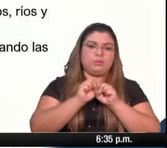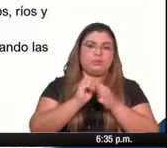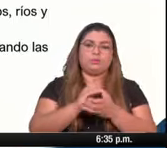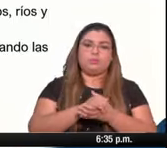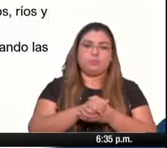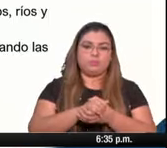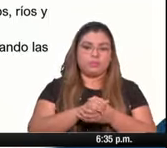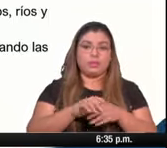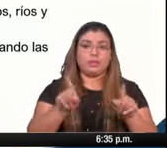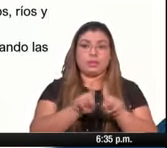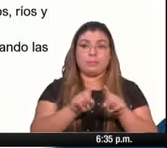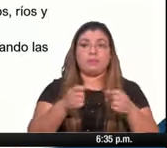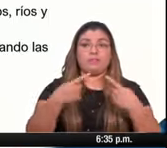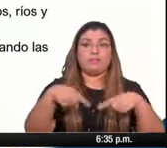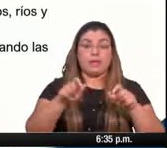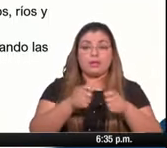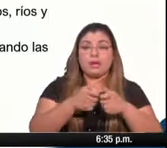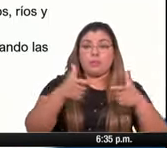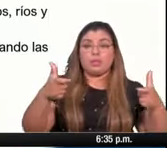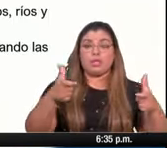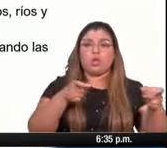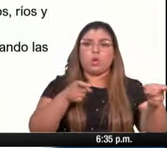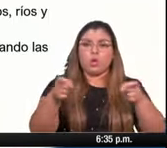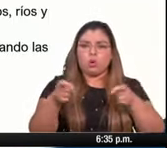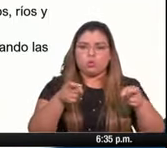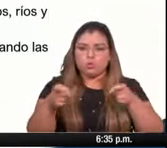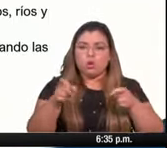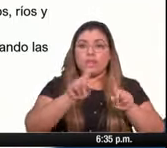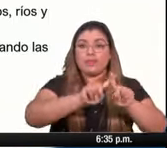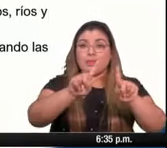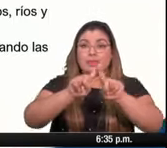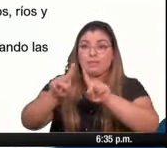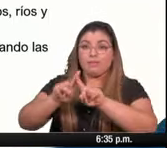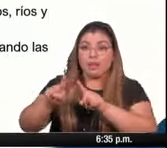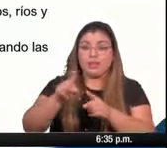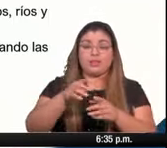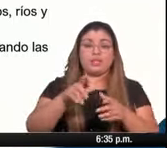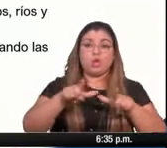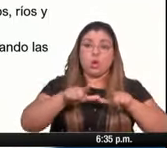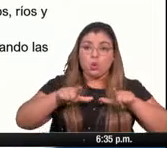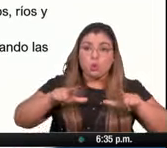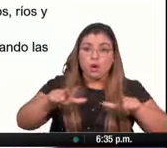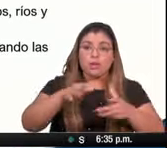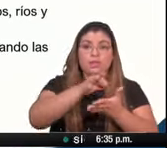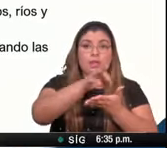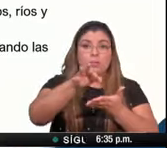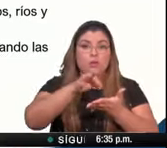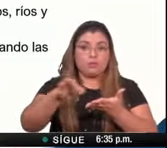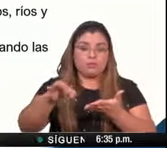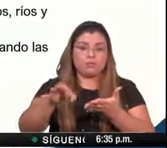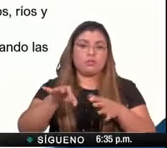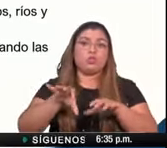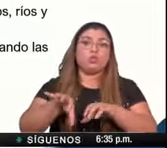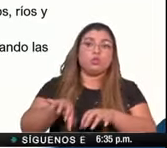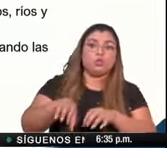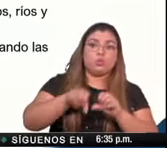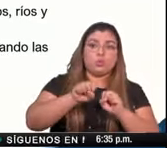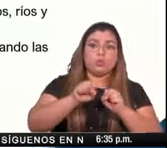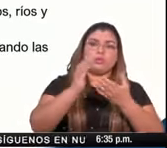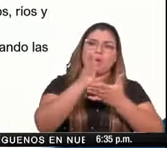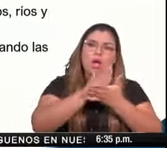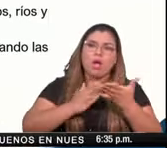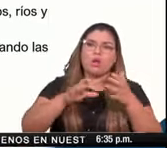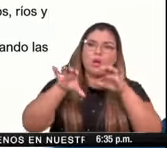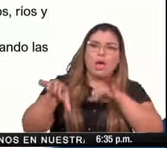vamos a incrementar los puntos de control en diferentes áreas de la provincia y van a haber suspensión de algunas actividades